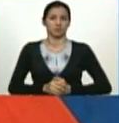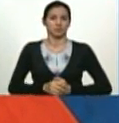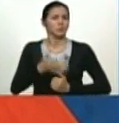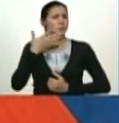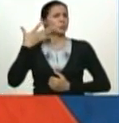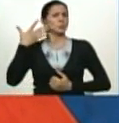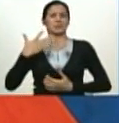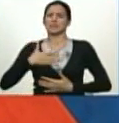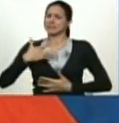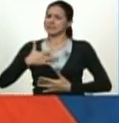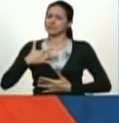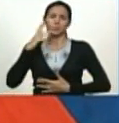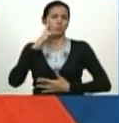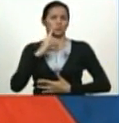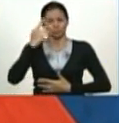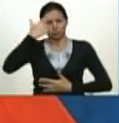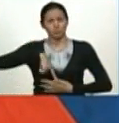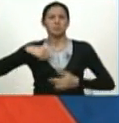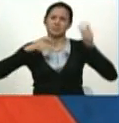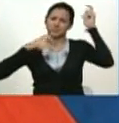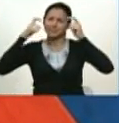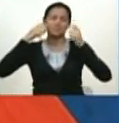orgullosos nos sentimos de ser bolivarianos.